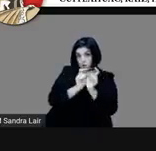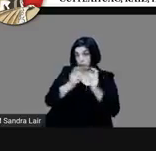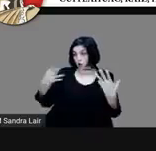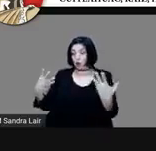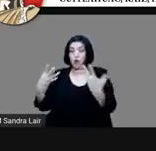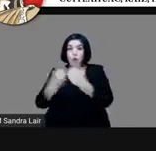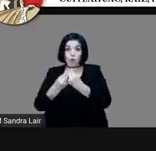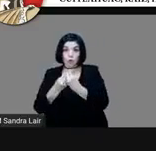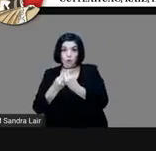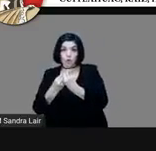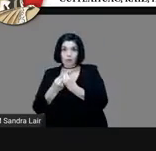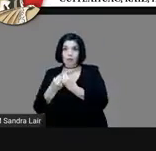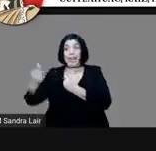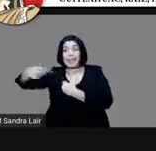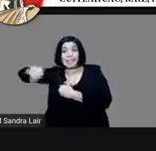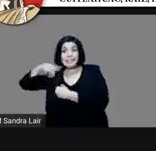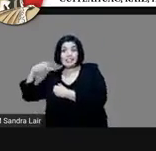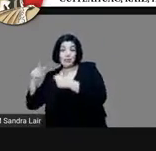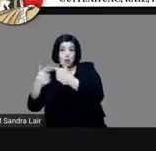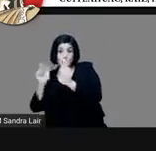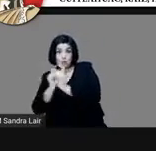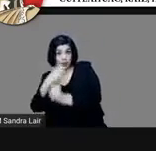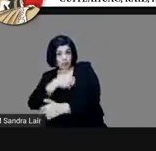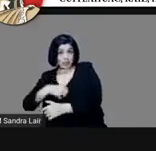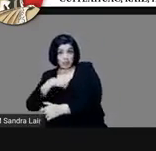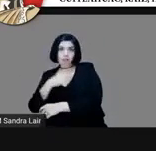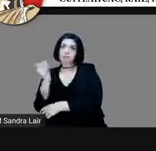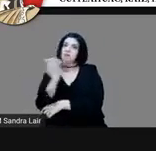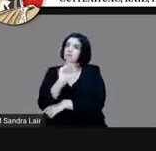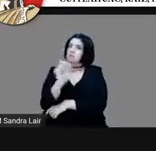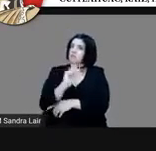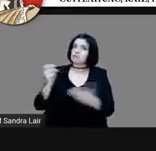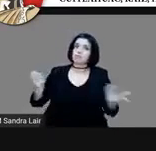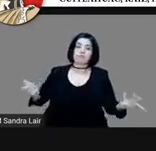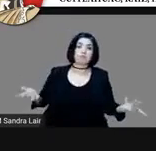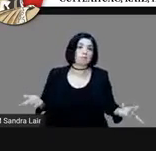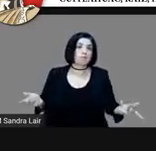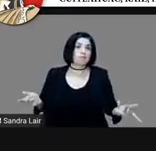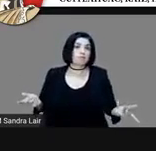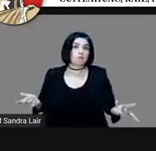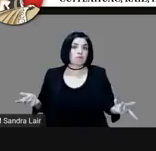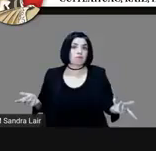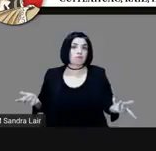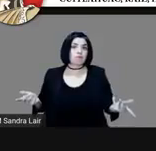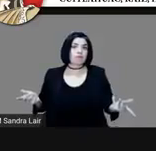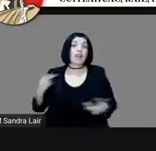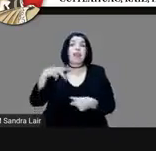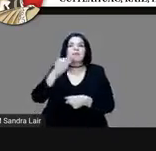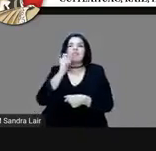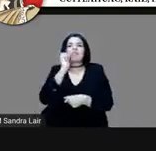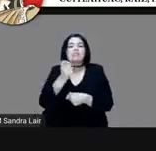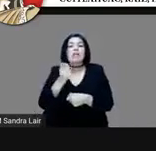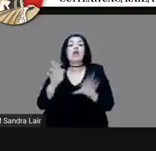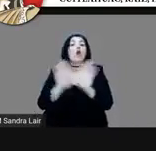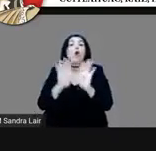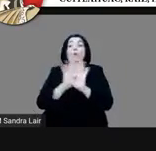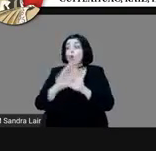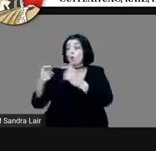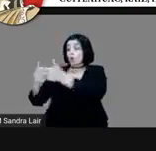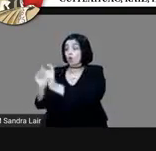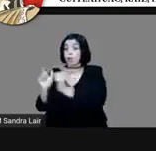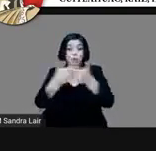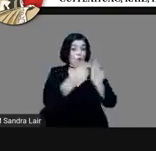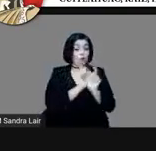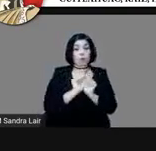estaban tan contentos, en fin, pero el hecho es que agranda su ejército en cierta forma.